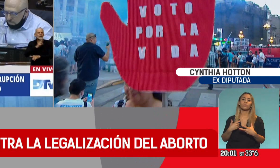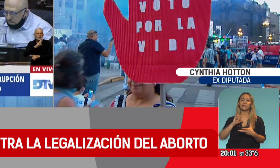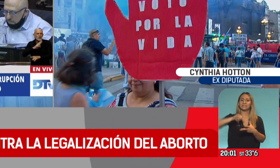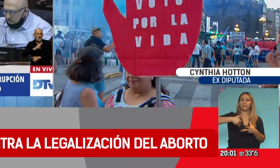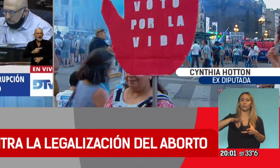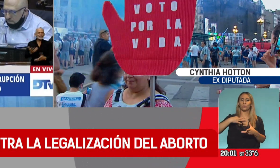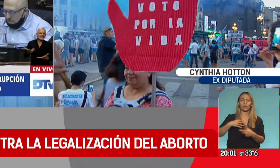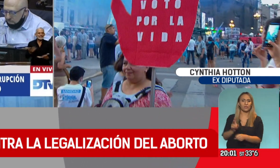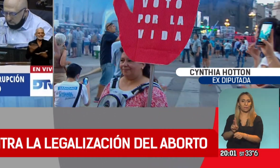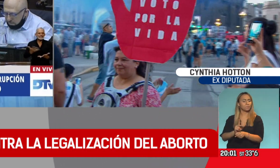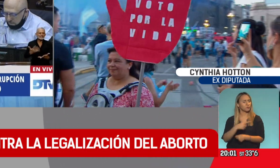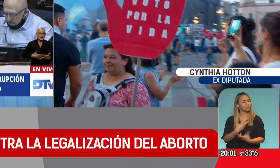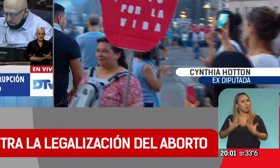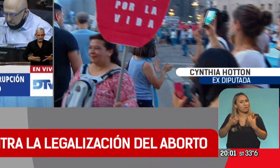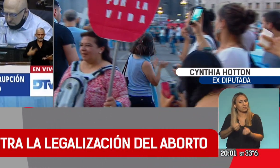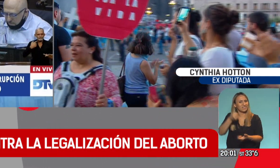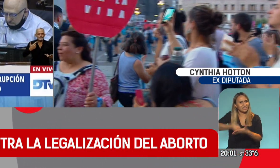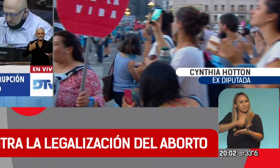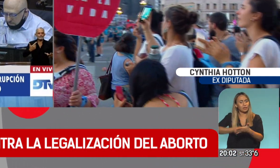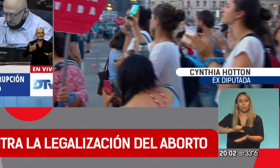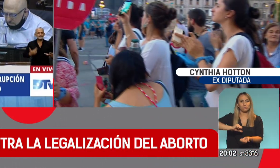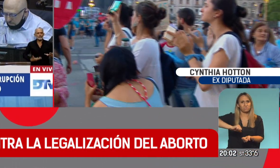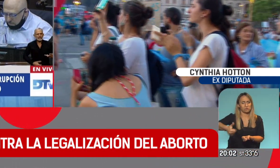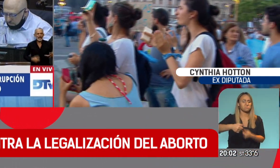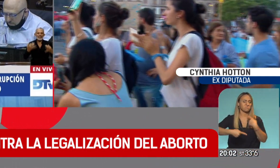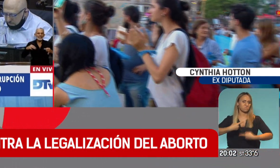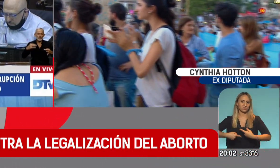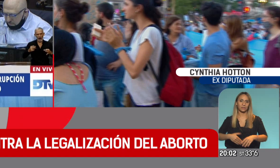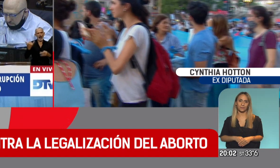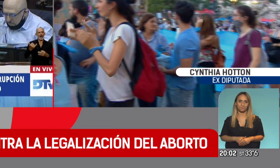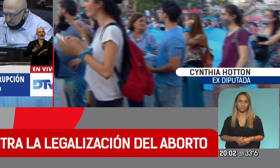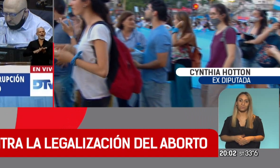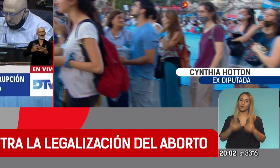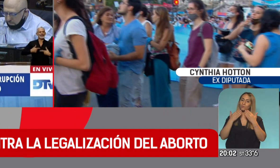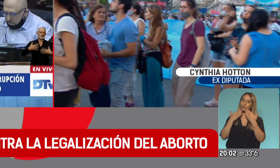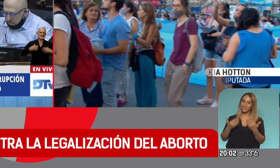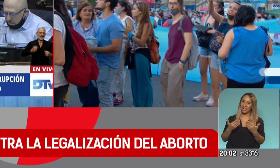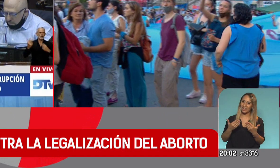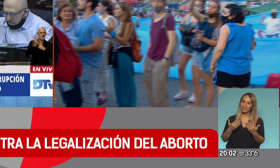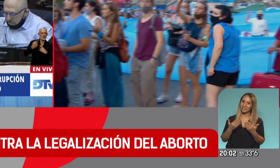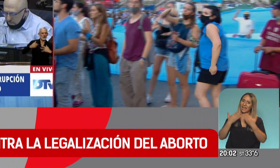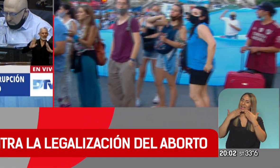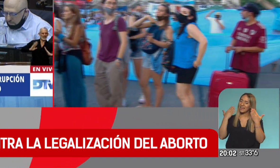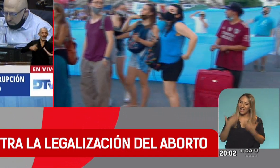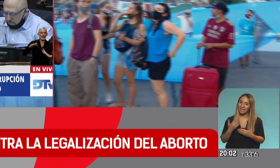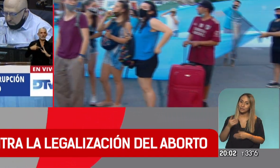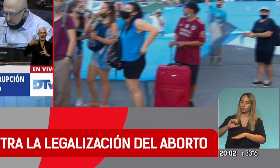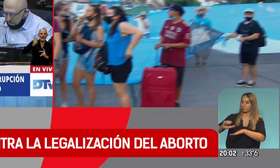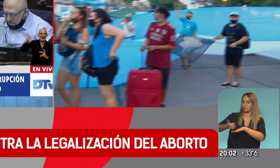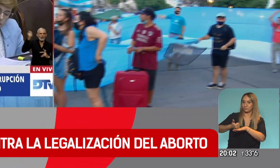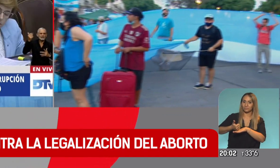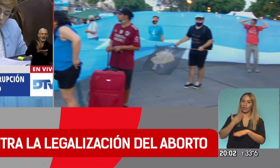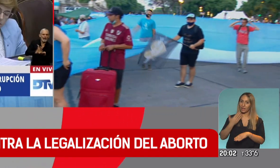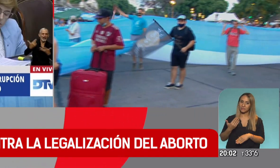Y lo seguiremos defendiendo y seguiremos ganando esta batalla. Cintia, muchísimas gracias. Te agradecemos muchísimo tu presencia aquí.